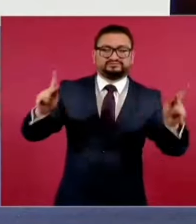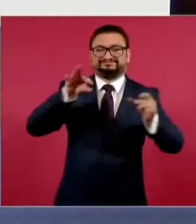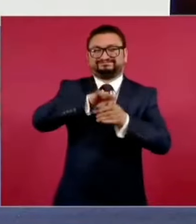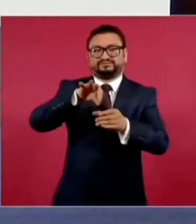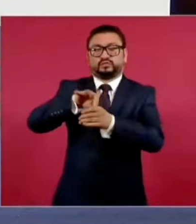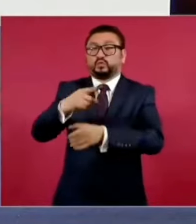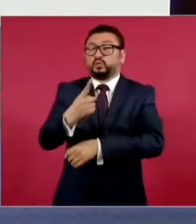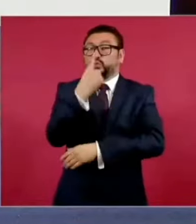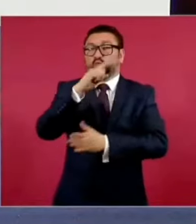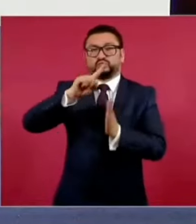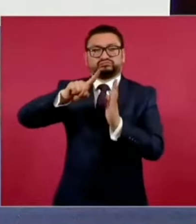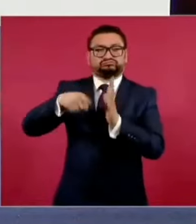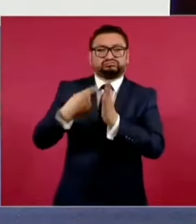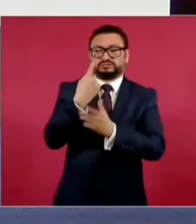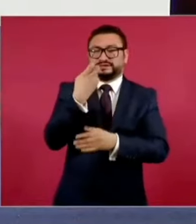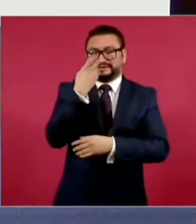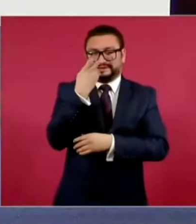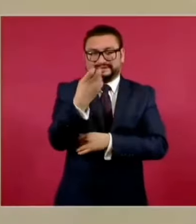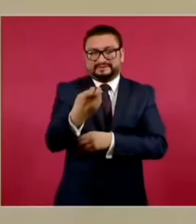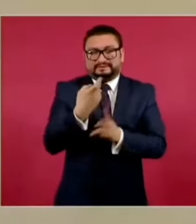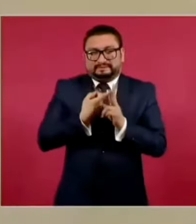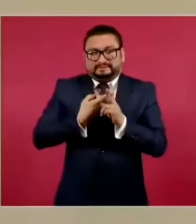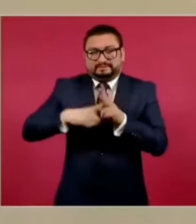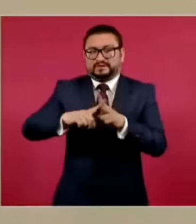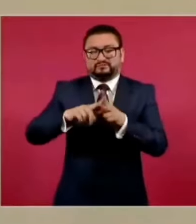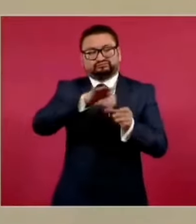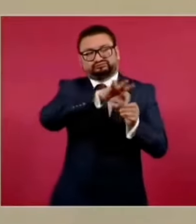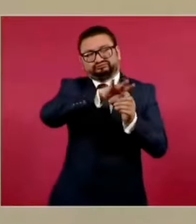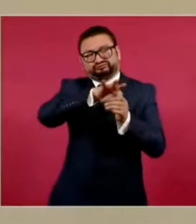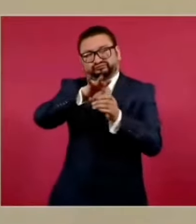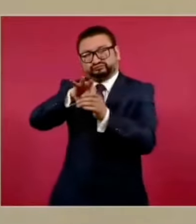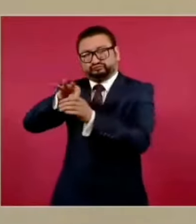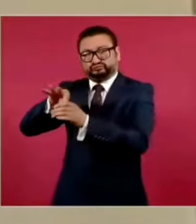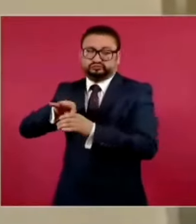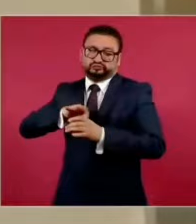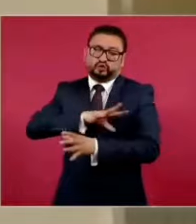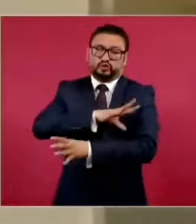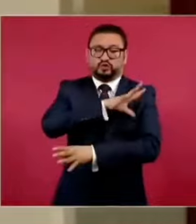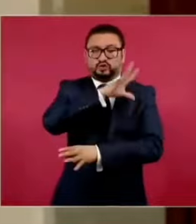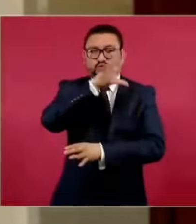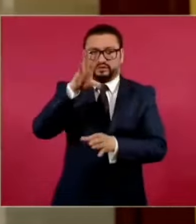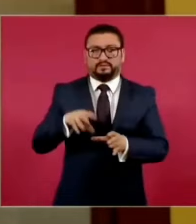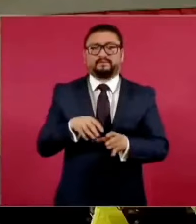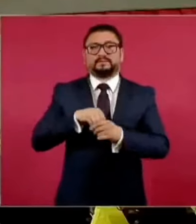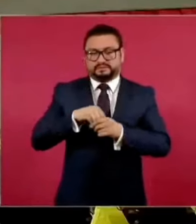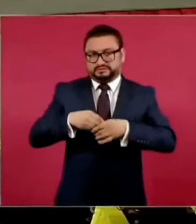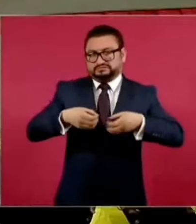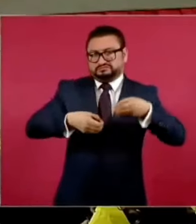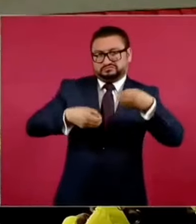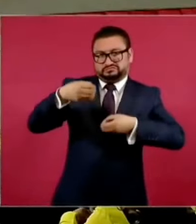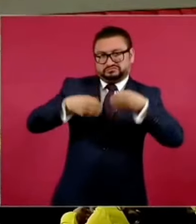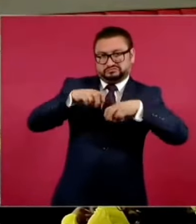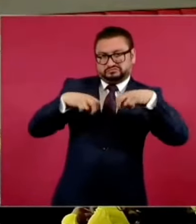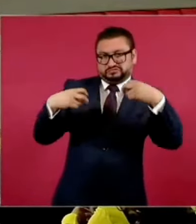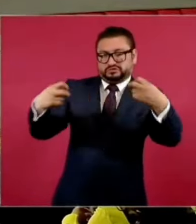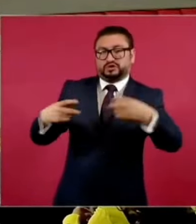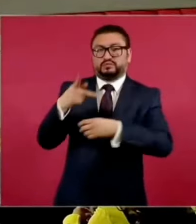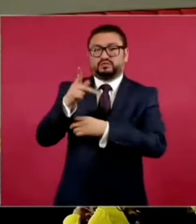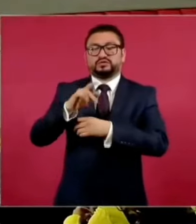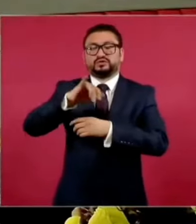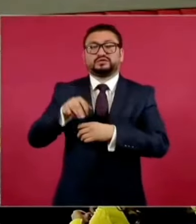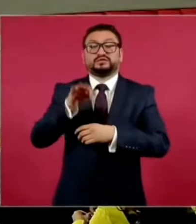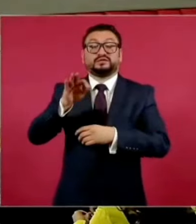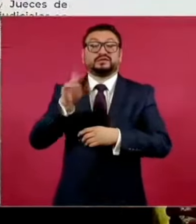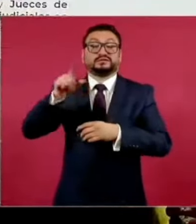ocasión, en esa elección extraordinaria habría una votación integral de todo el poder judicial